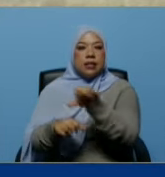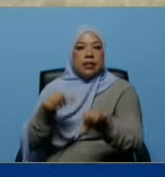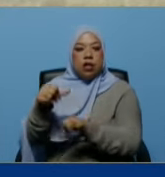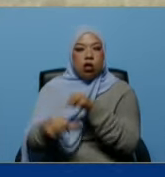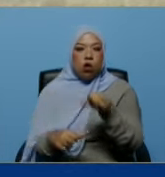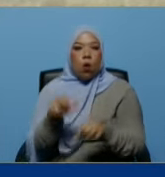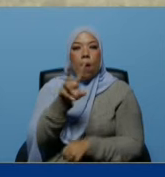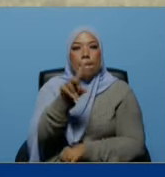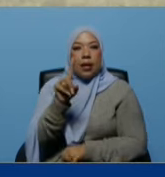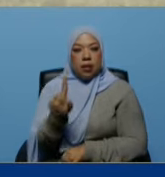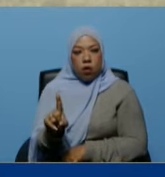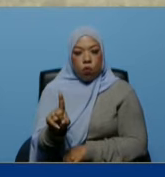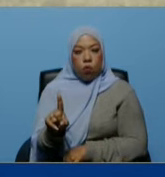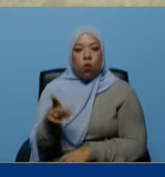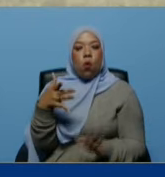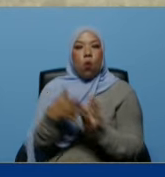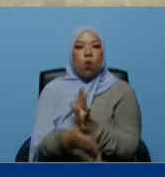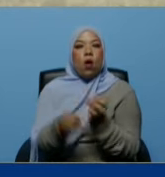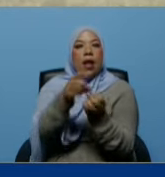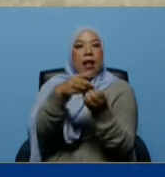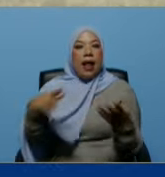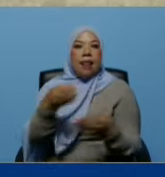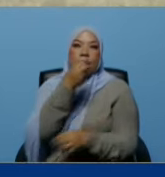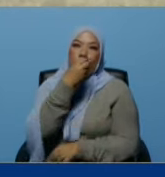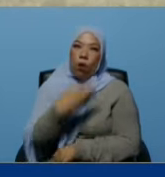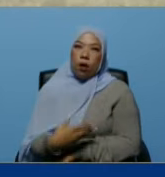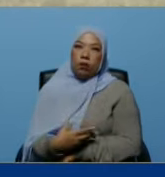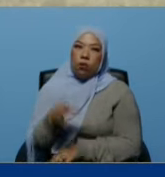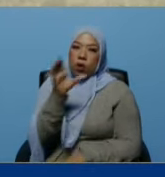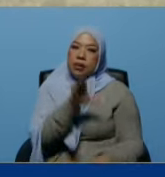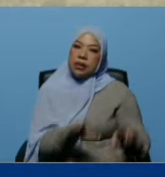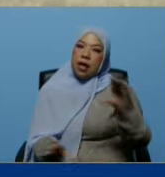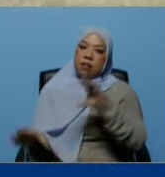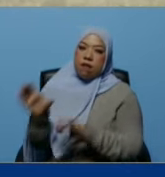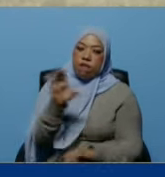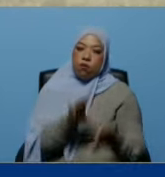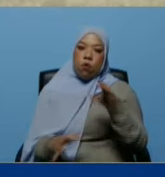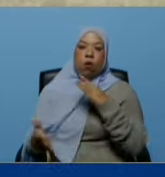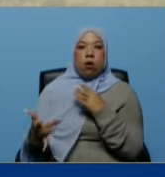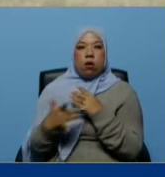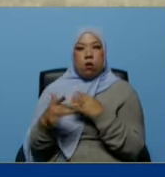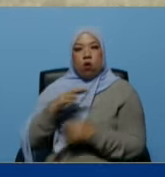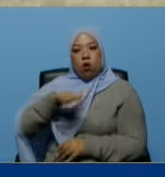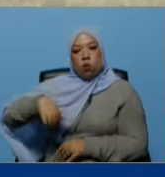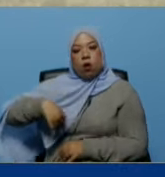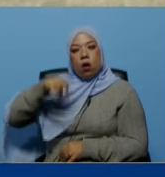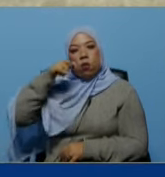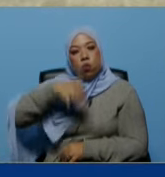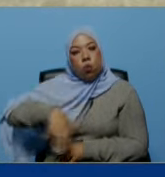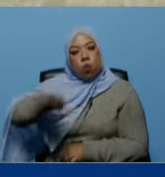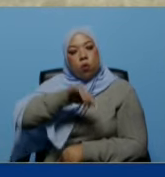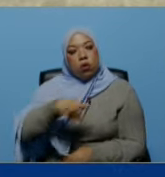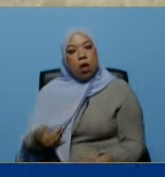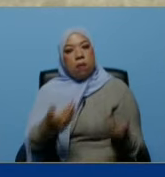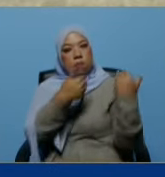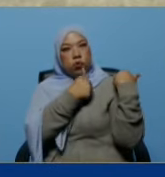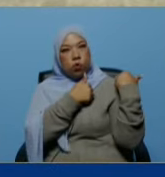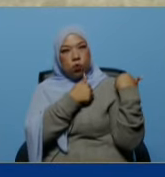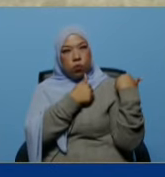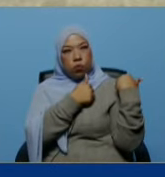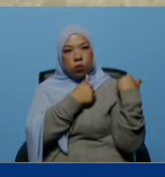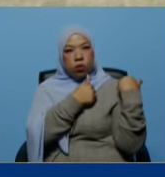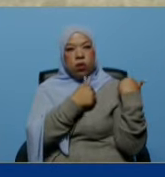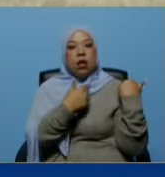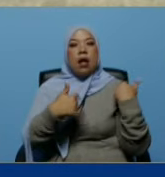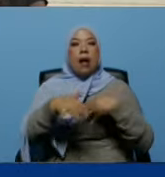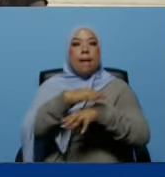gratuito de calidad científico para nuestro país una gran responsabilidad doctora